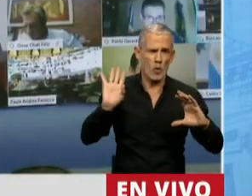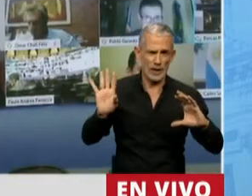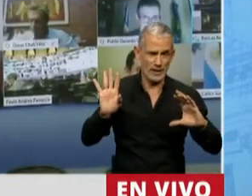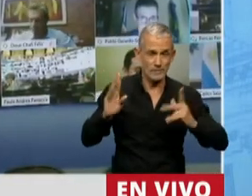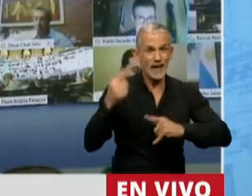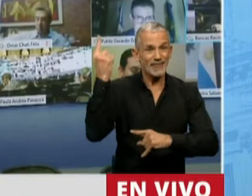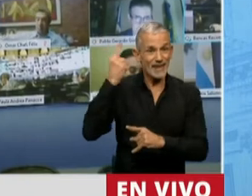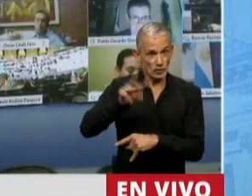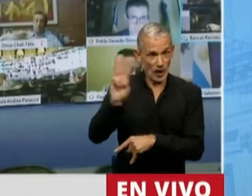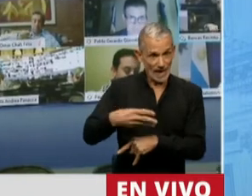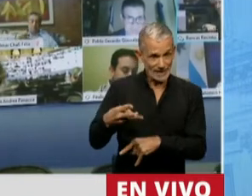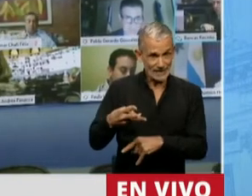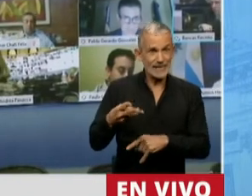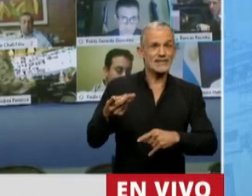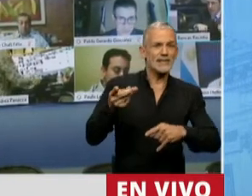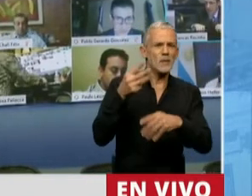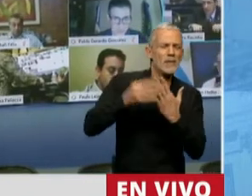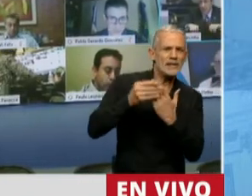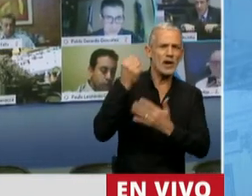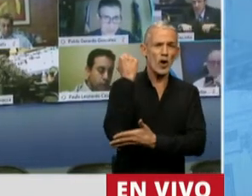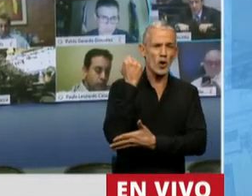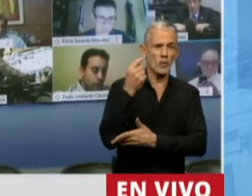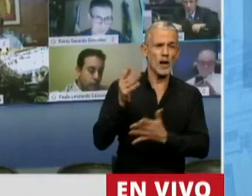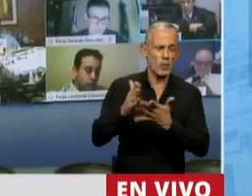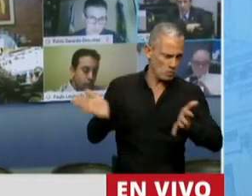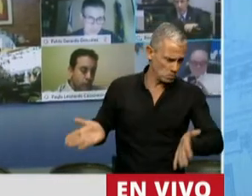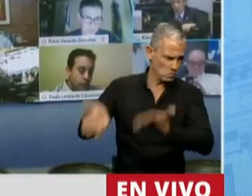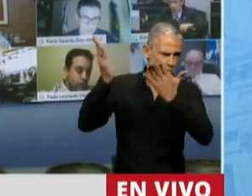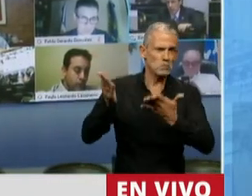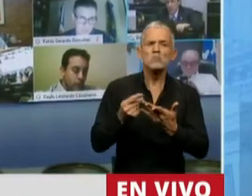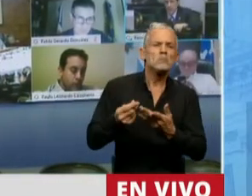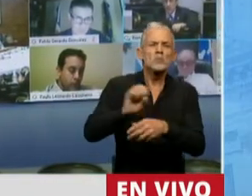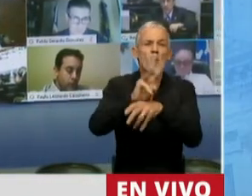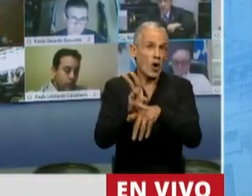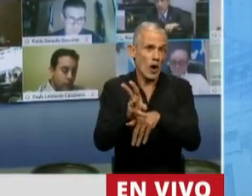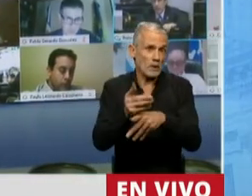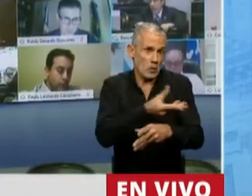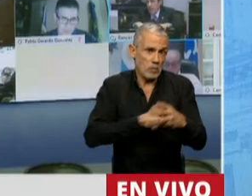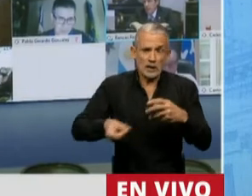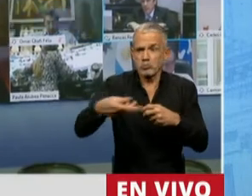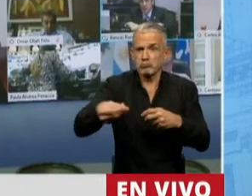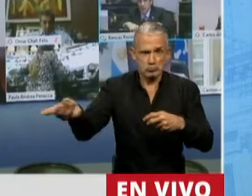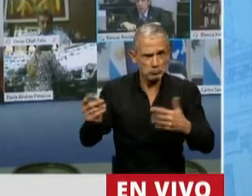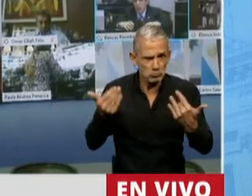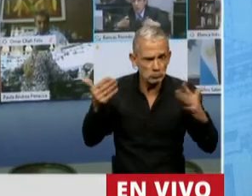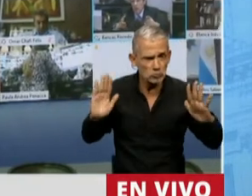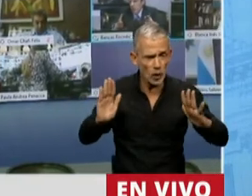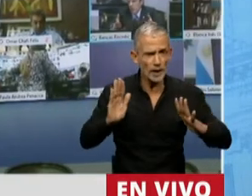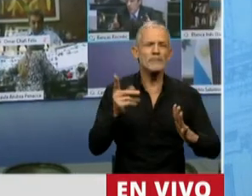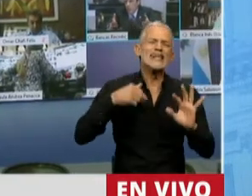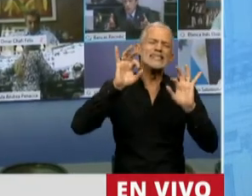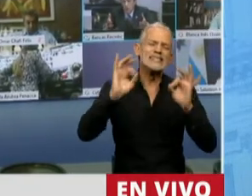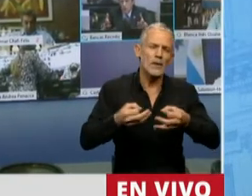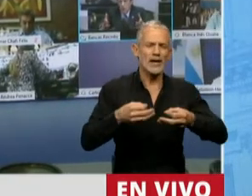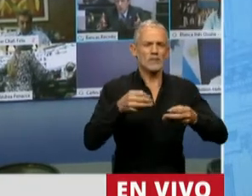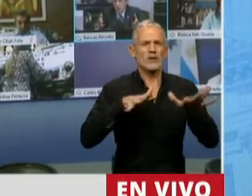directora ejecutiva del ANSES y el Ministerio de Economía puedan asistir a la pandemia. Nosotros sabemos que es una situación delicada